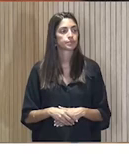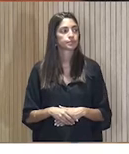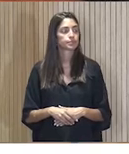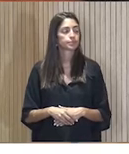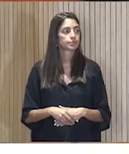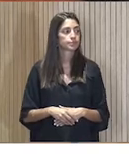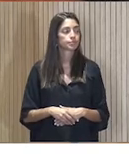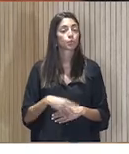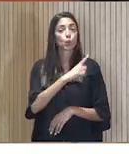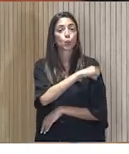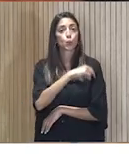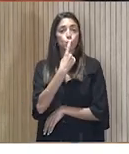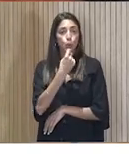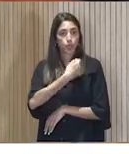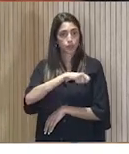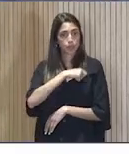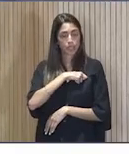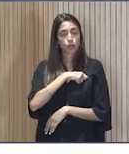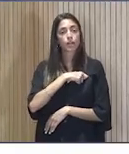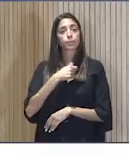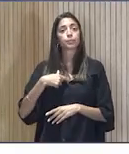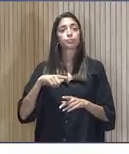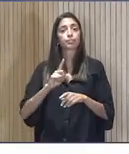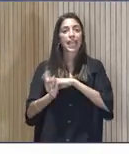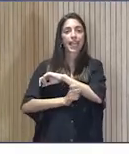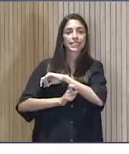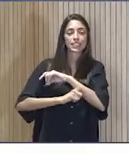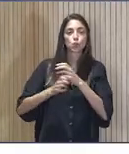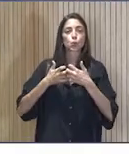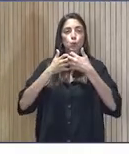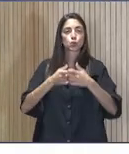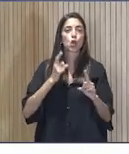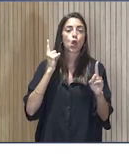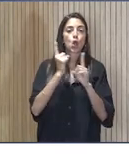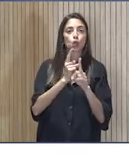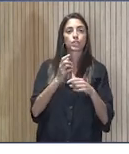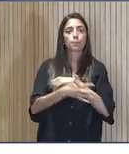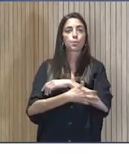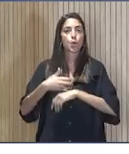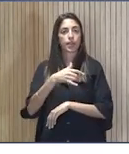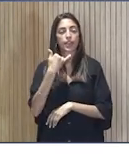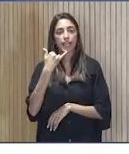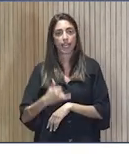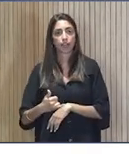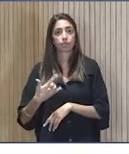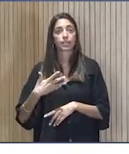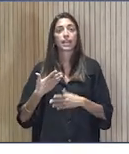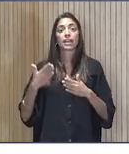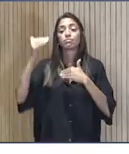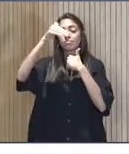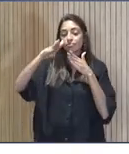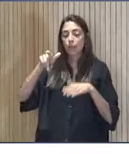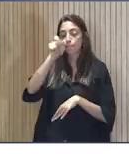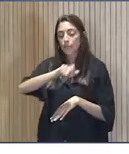Club Roja Española por Estrategia de Lucha contra la Pobreza Energética actúan con las personas que están en riesgo